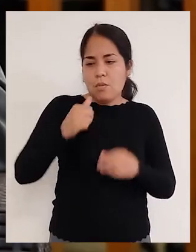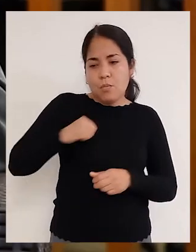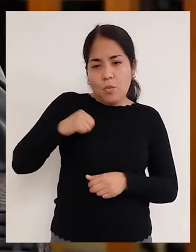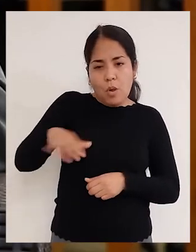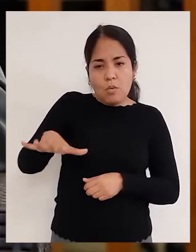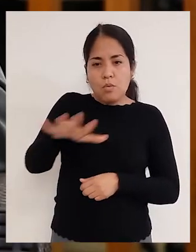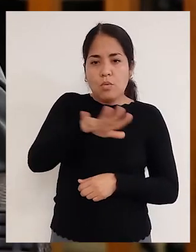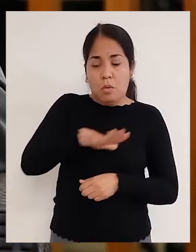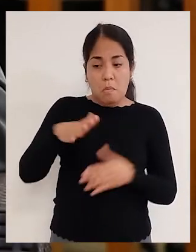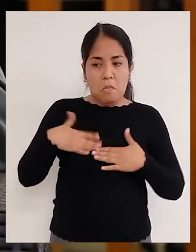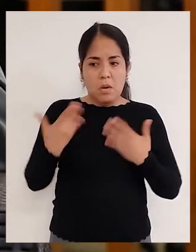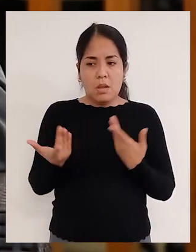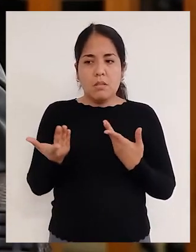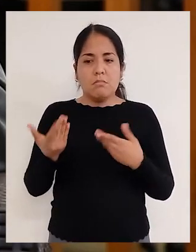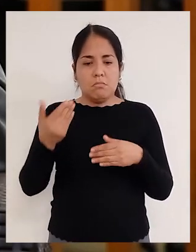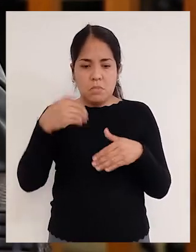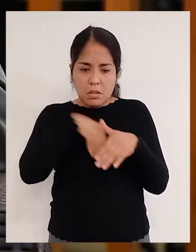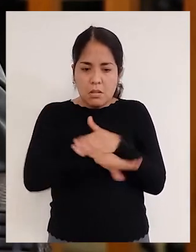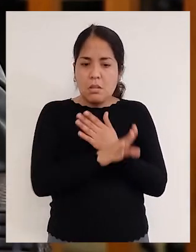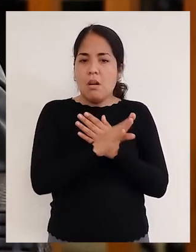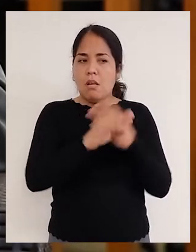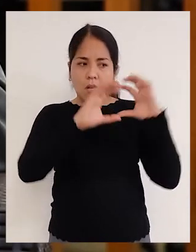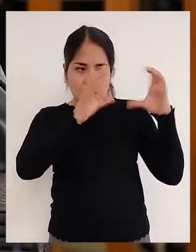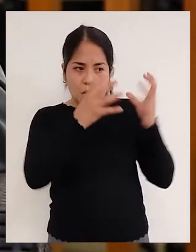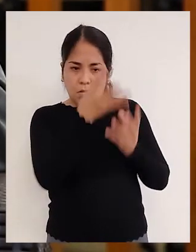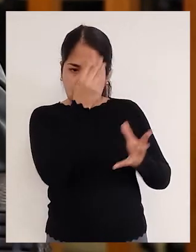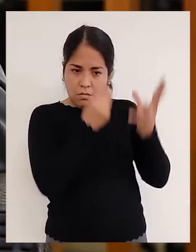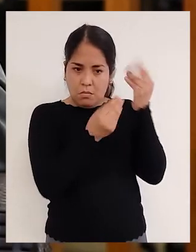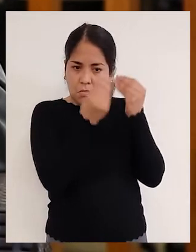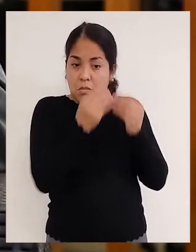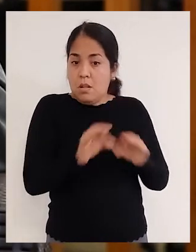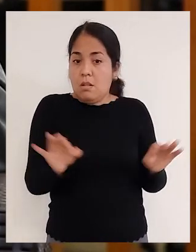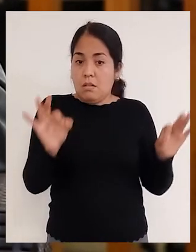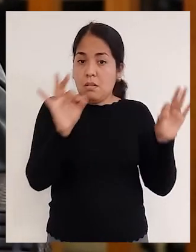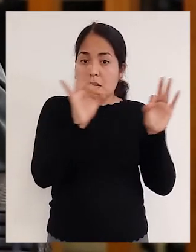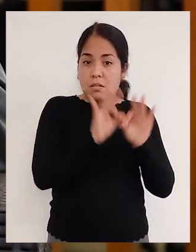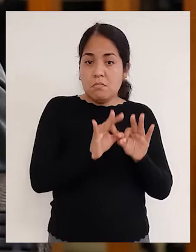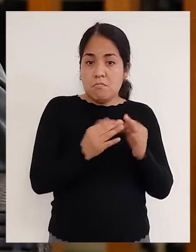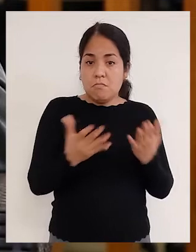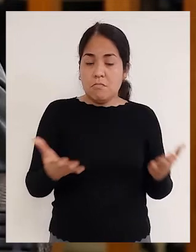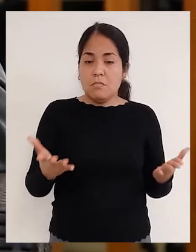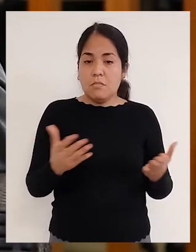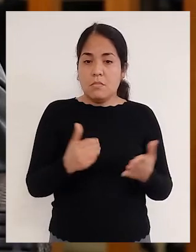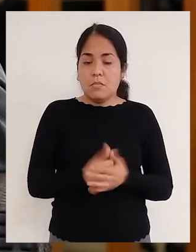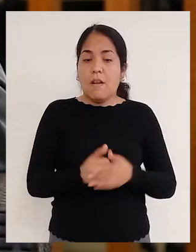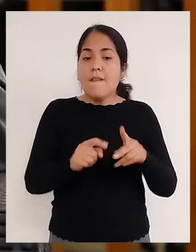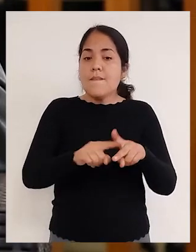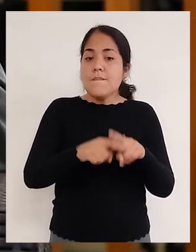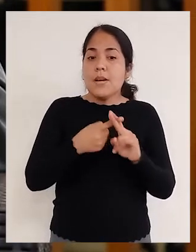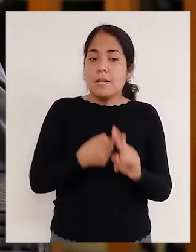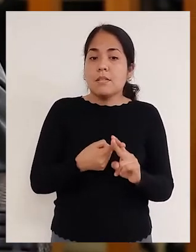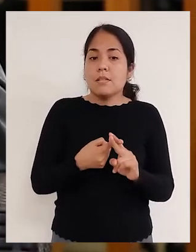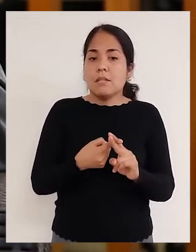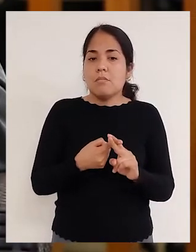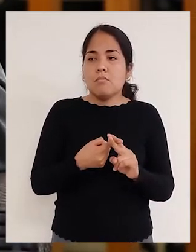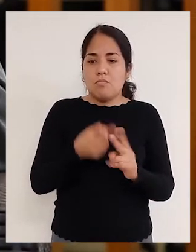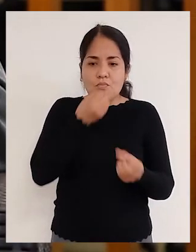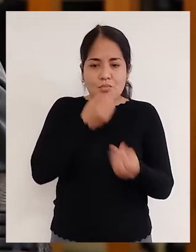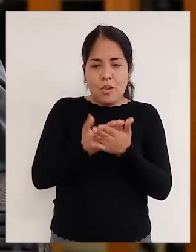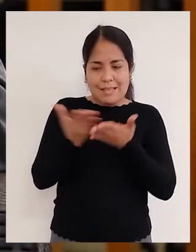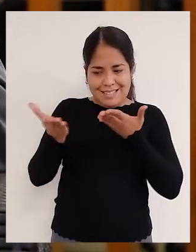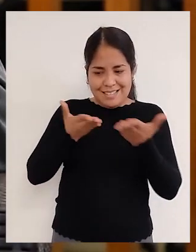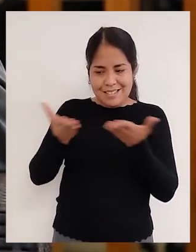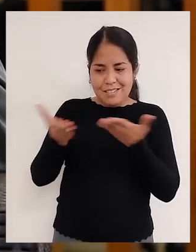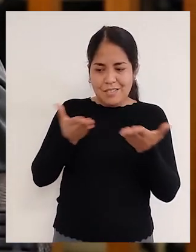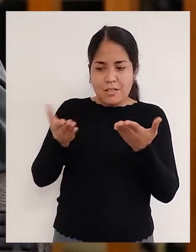municipales para que puedan acceder a este programa porque es muy importante, empezando por la